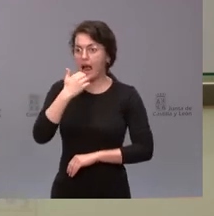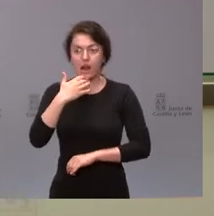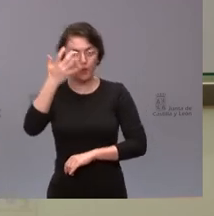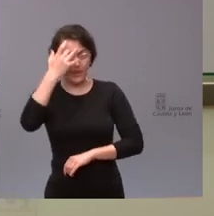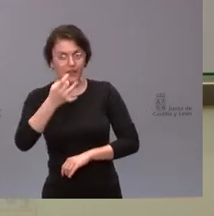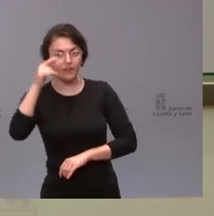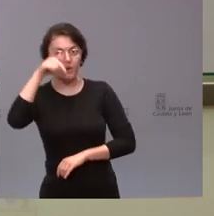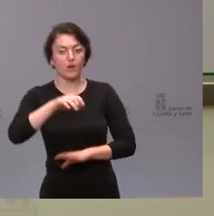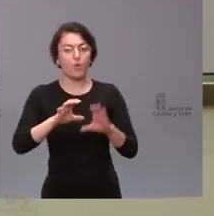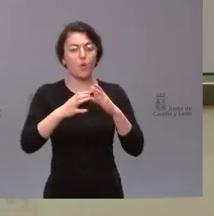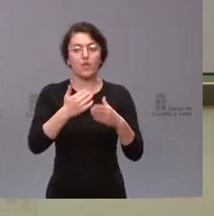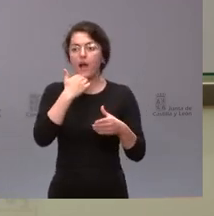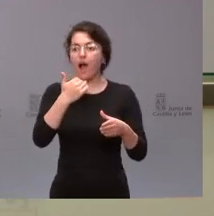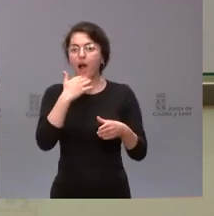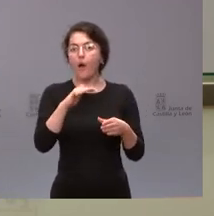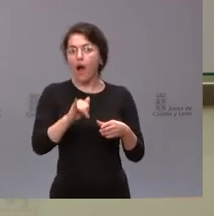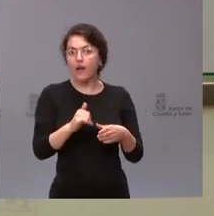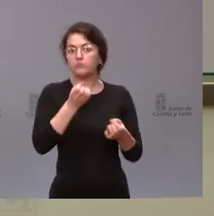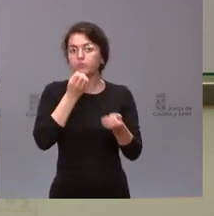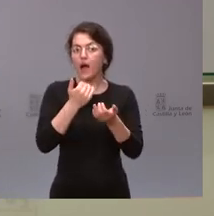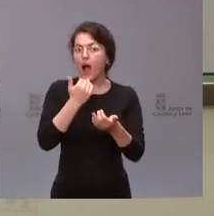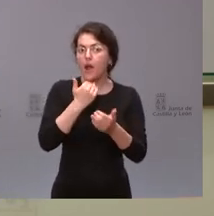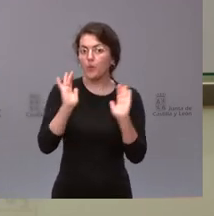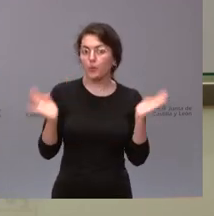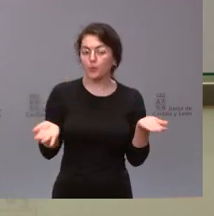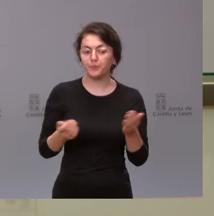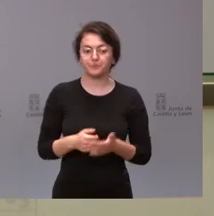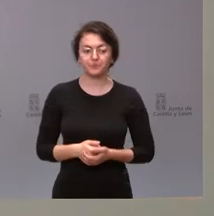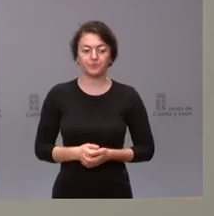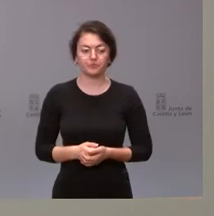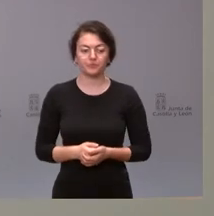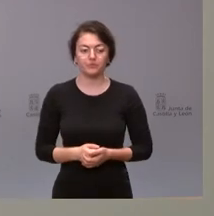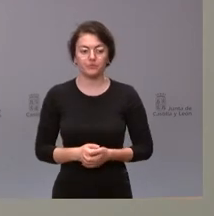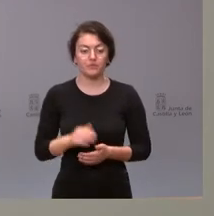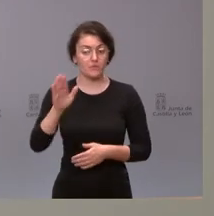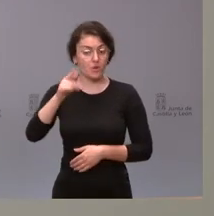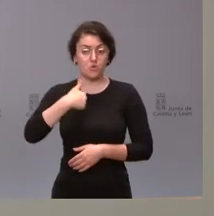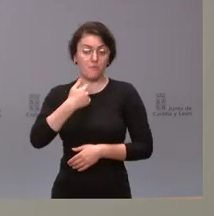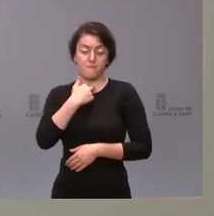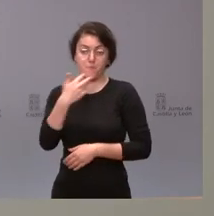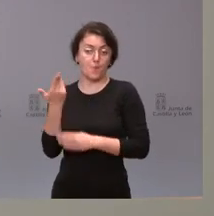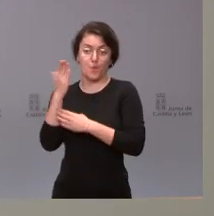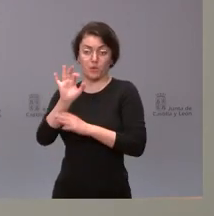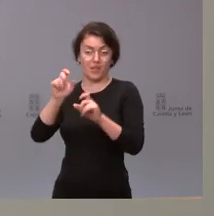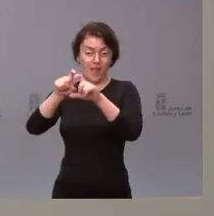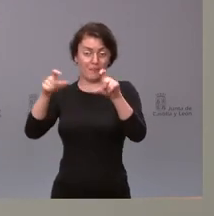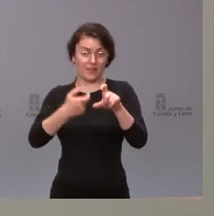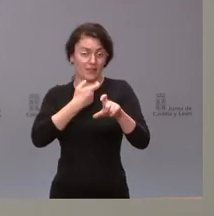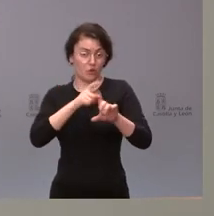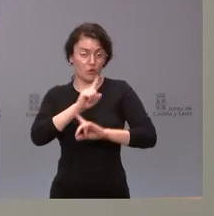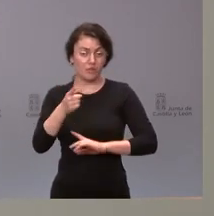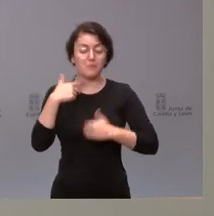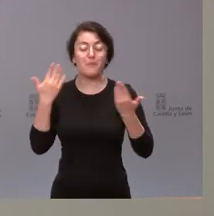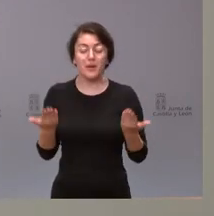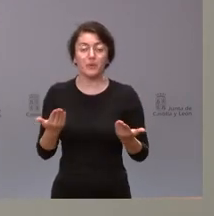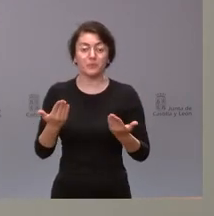Junta nos puede usted informar sobre alguna en concreto. Bueno, yo no soy el portavoz de la empresa, pero sí le puedo informar cuál es la posición